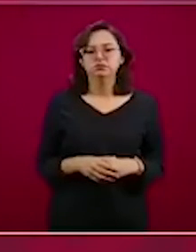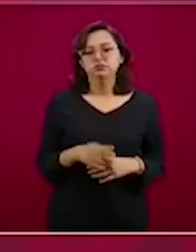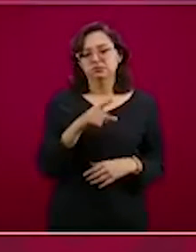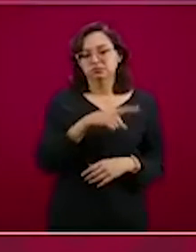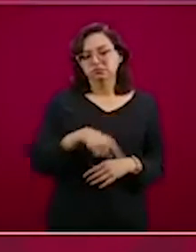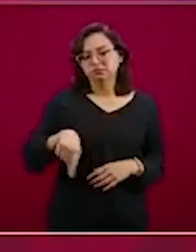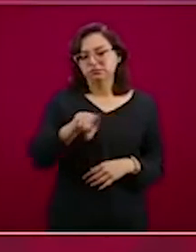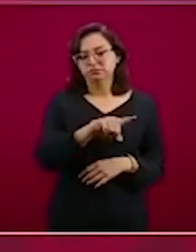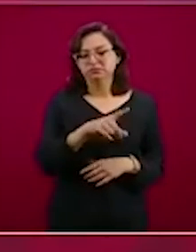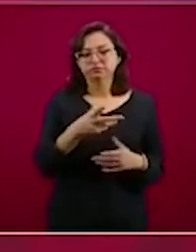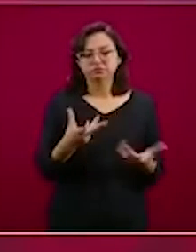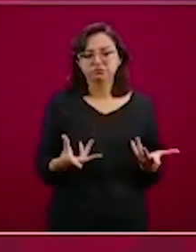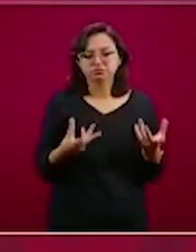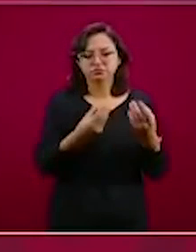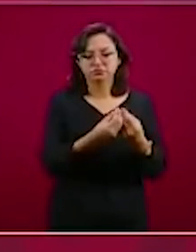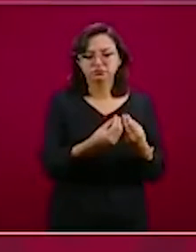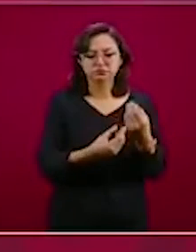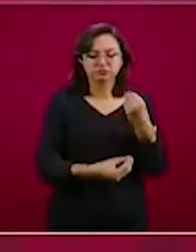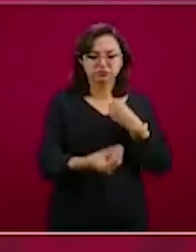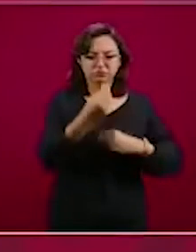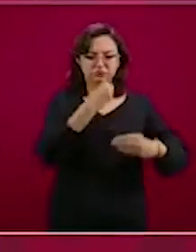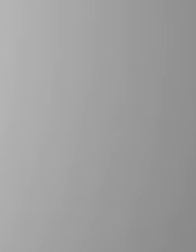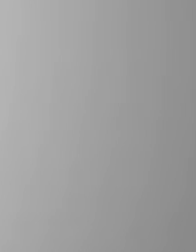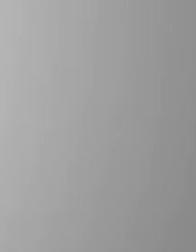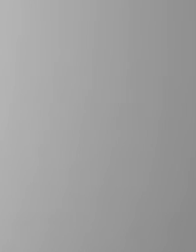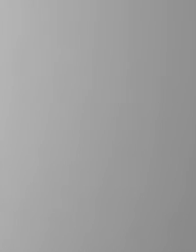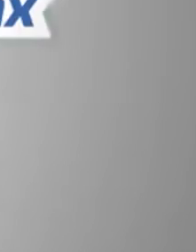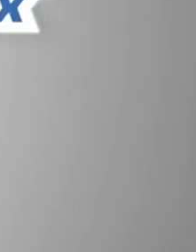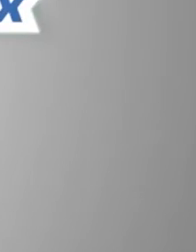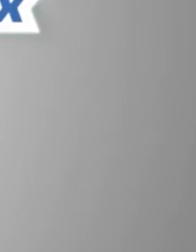investigación, señaló el comandante de la corporación.